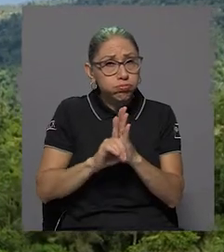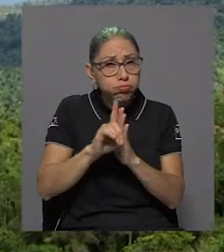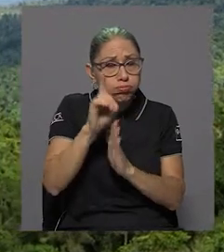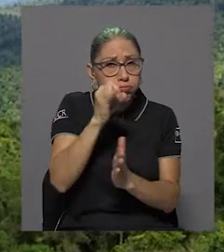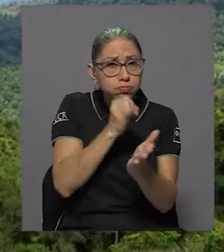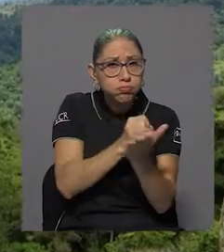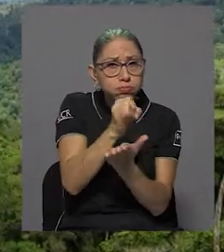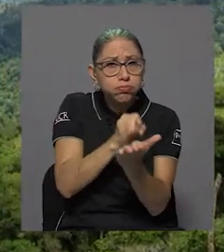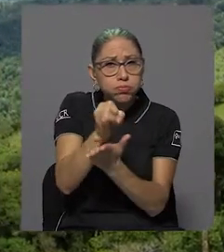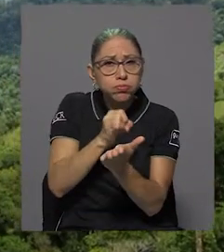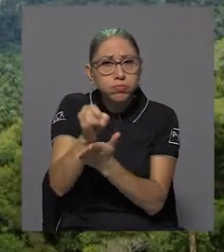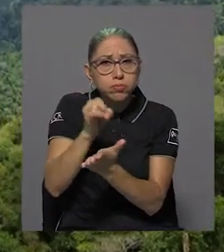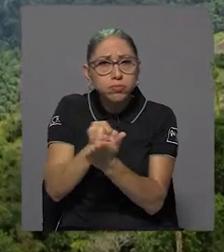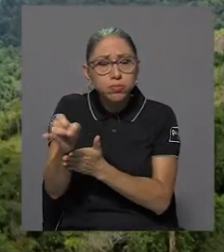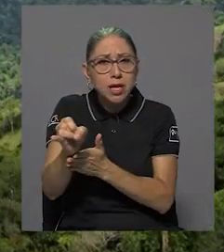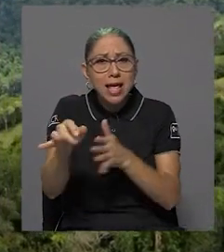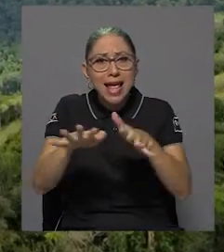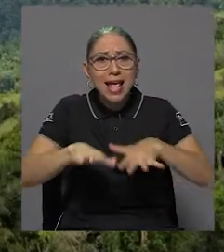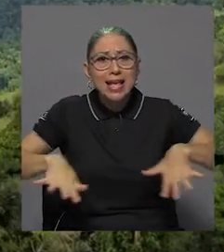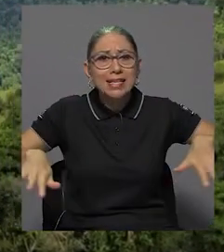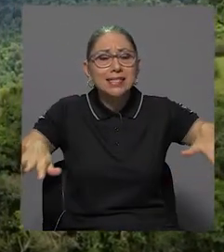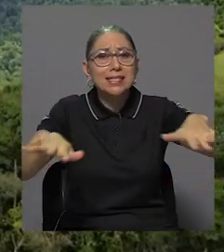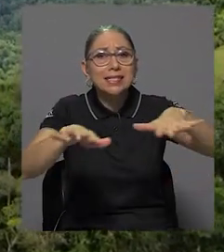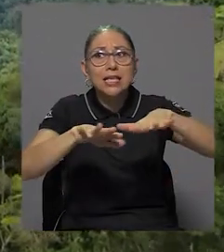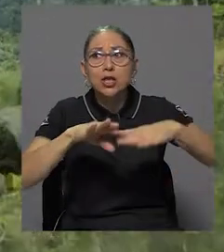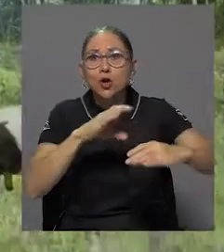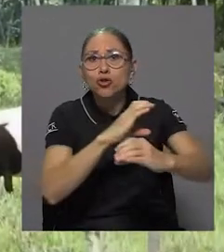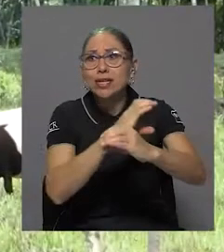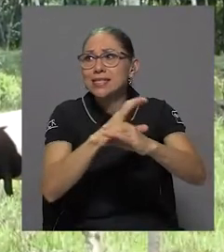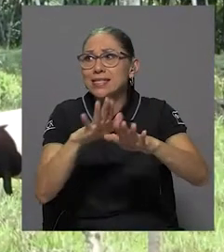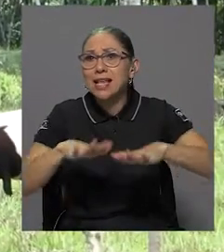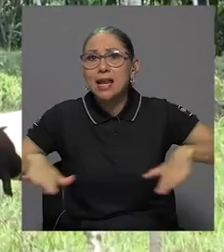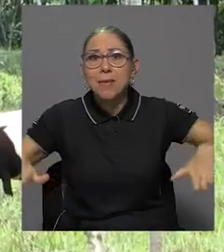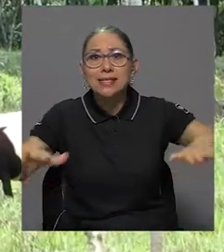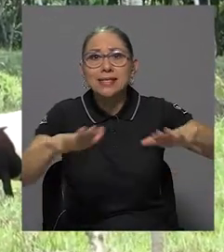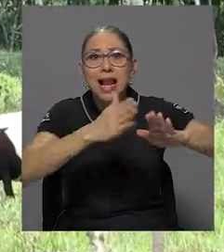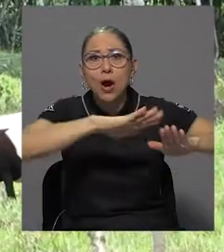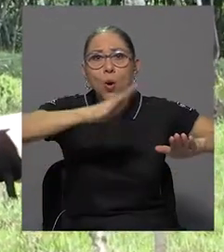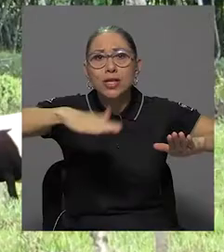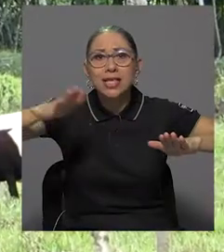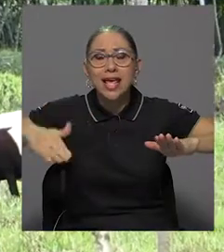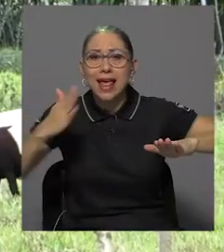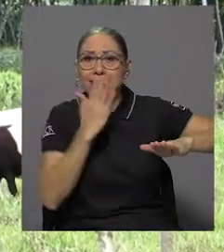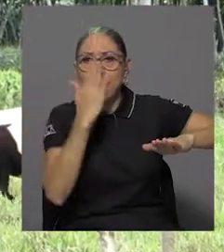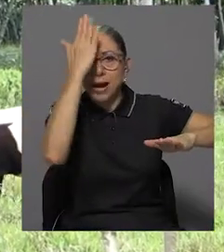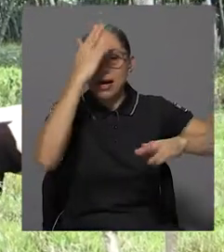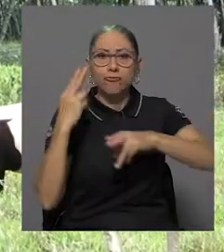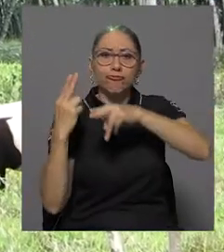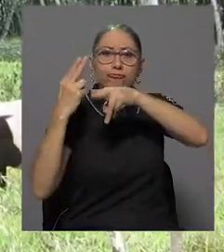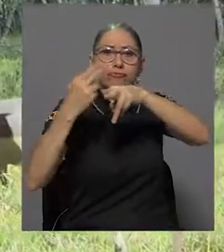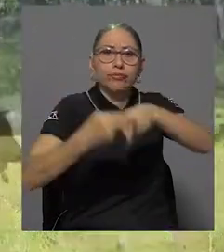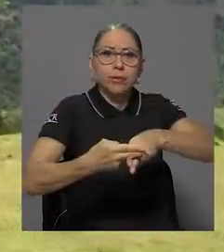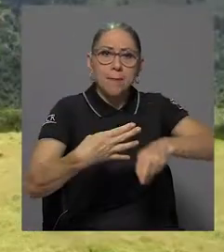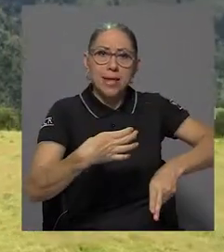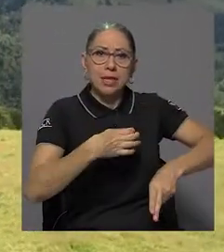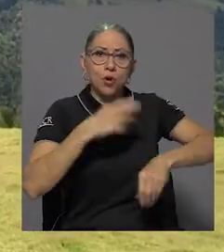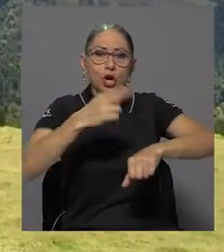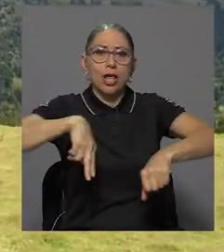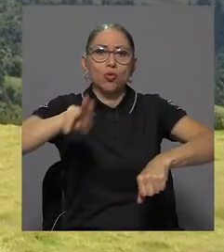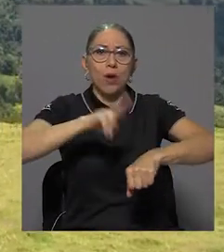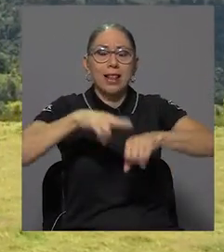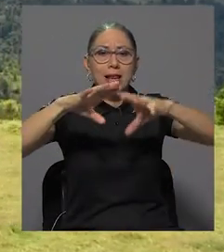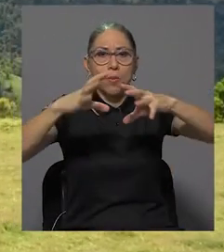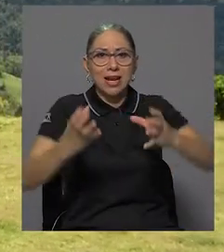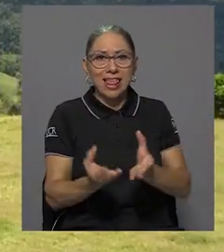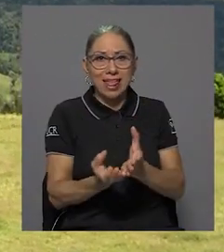investigación en el sitio Reservas de la Cordillera de Talamanca, el cual fue declarado Patrimonio Natural de la Humanidad. La extensión